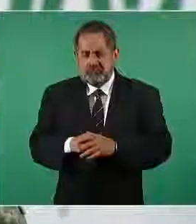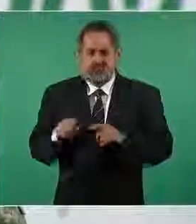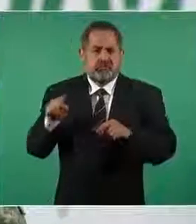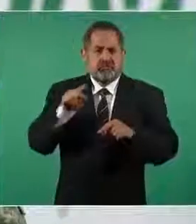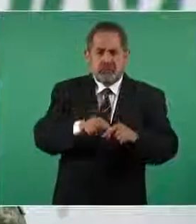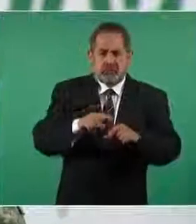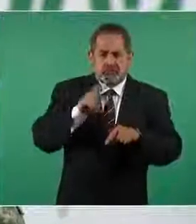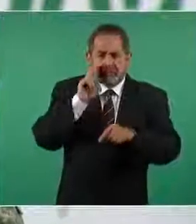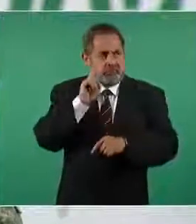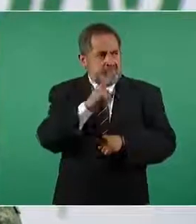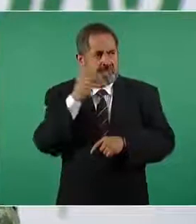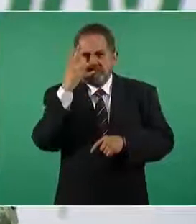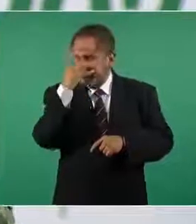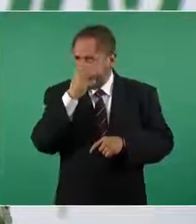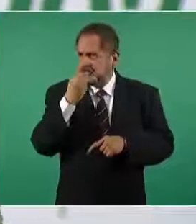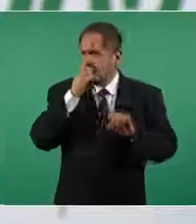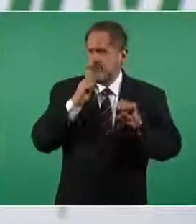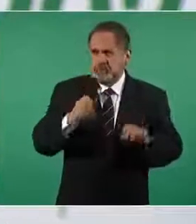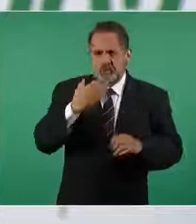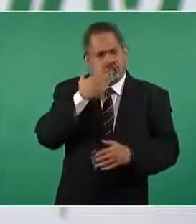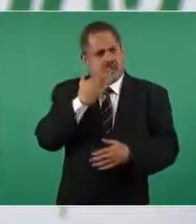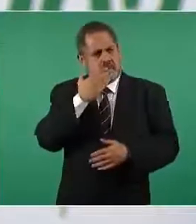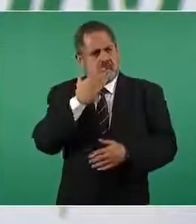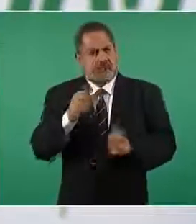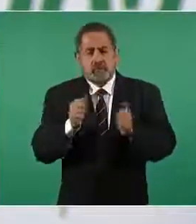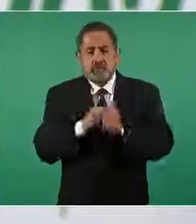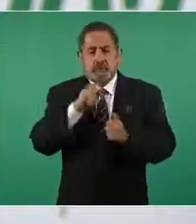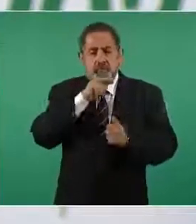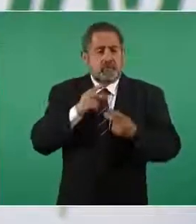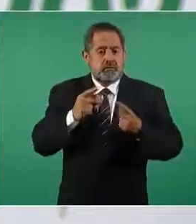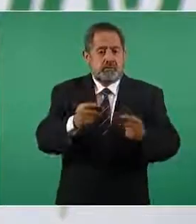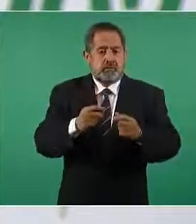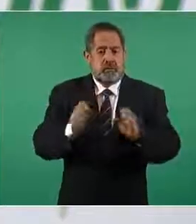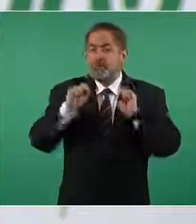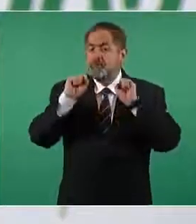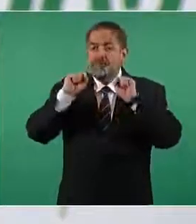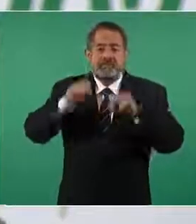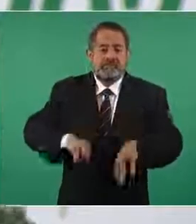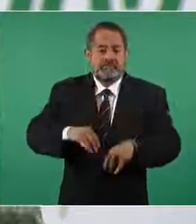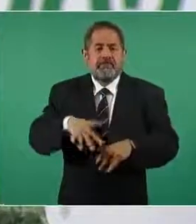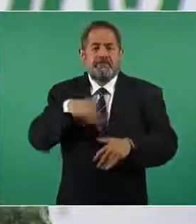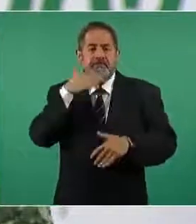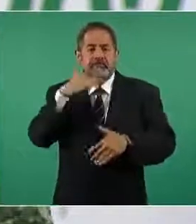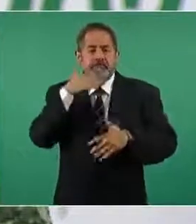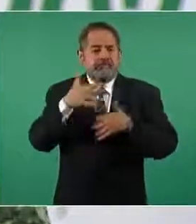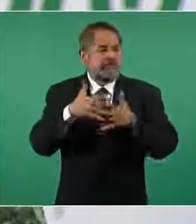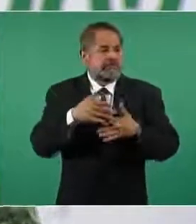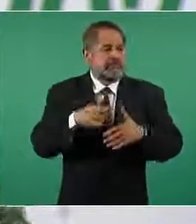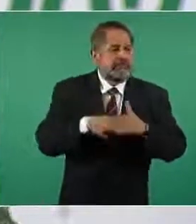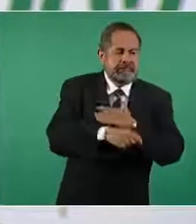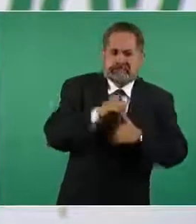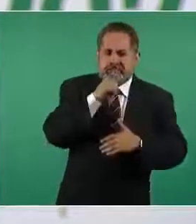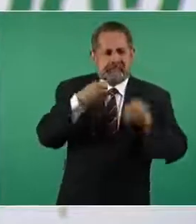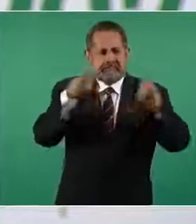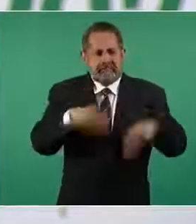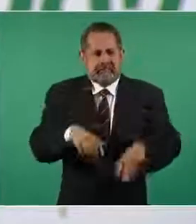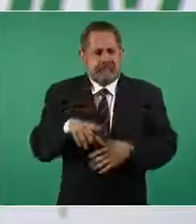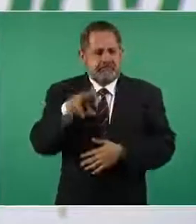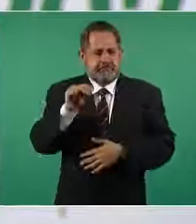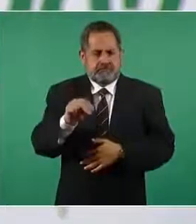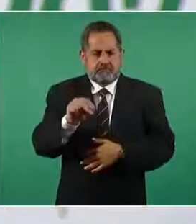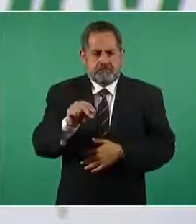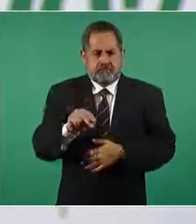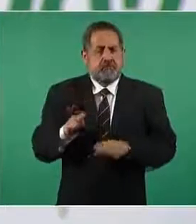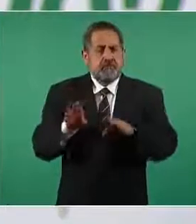menor tiempo posible alejado de actos de corrupción y evitando el dispendio